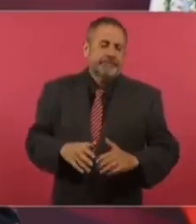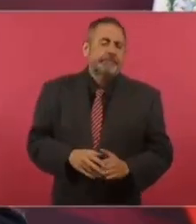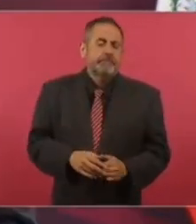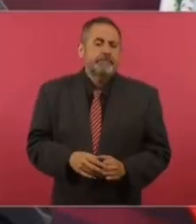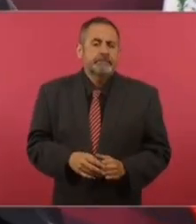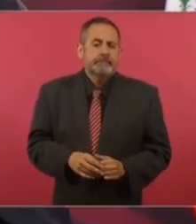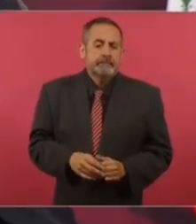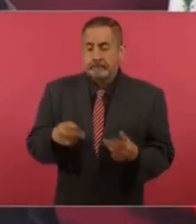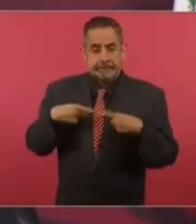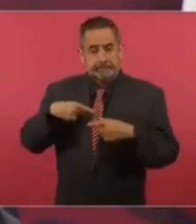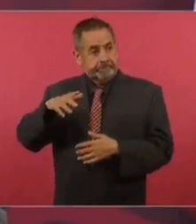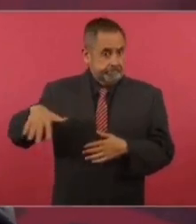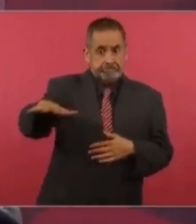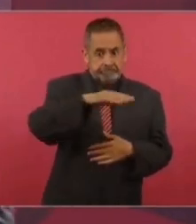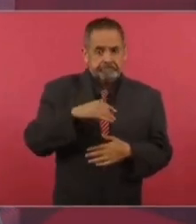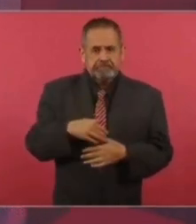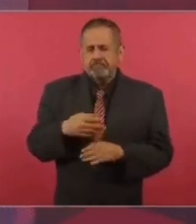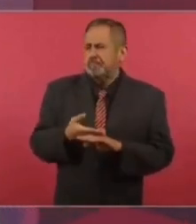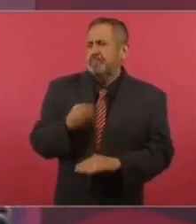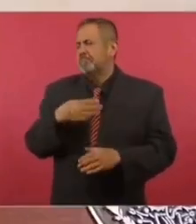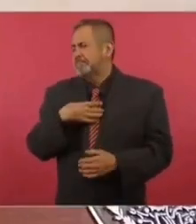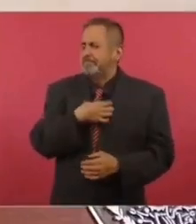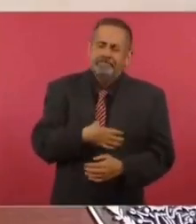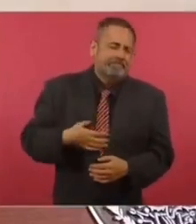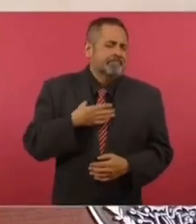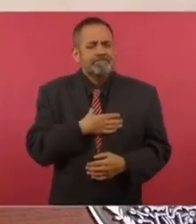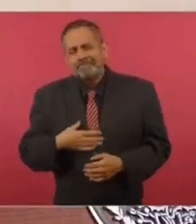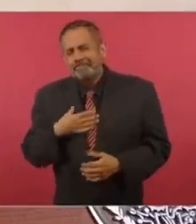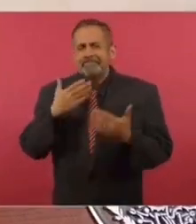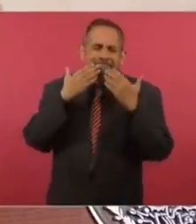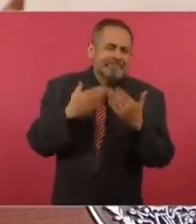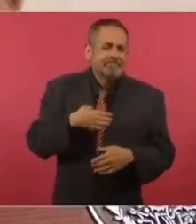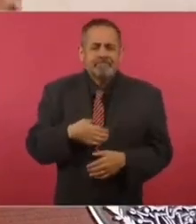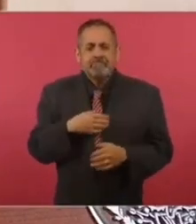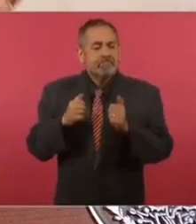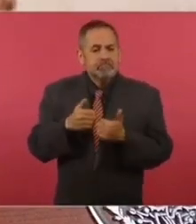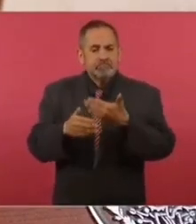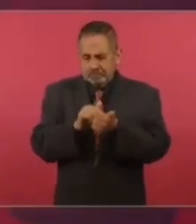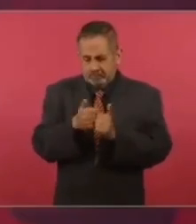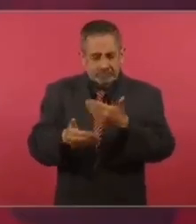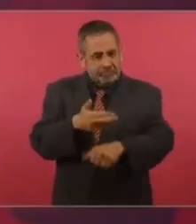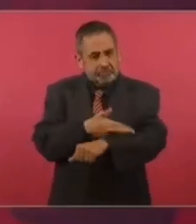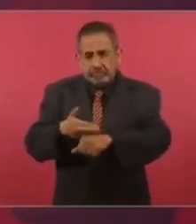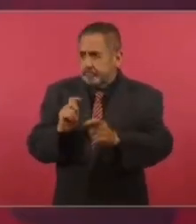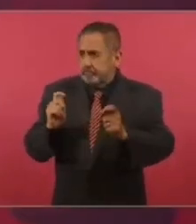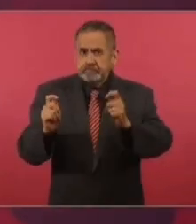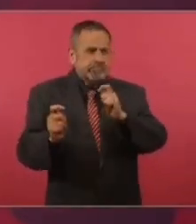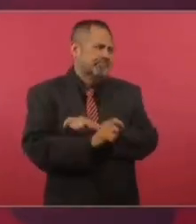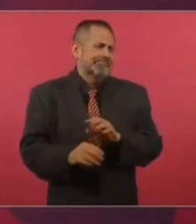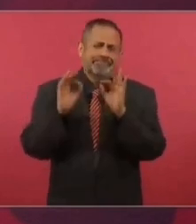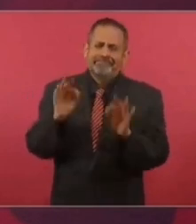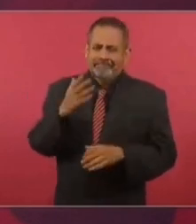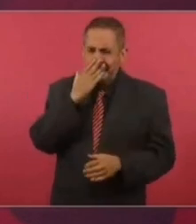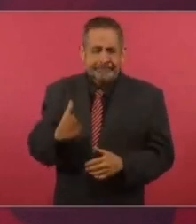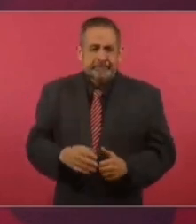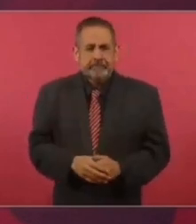están muy contentos por el proceso de transformación en marcha.